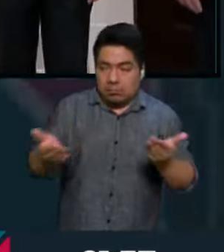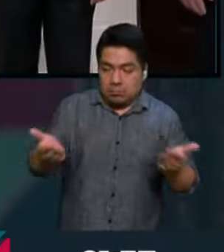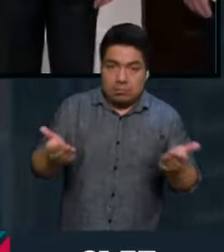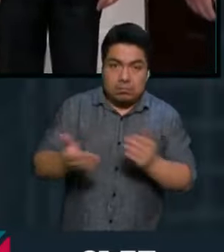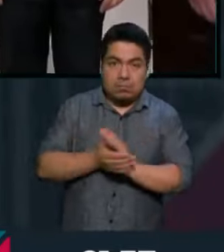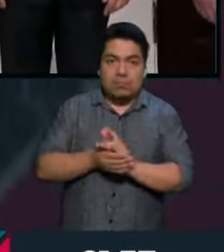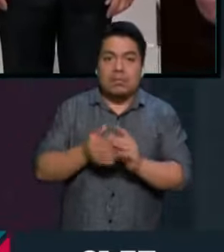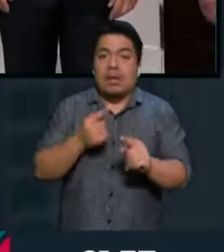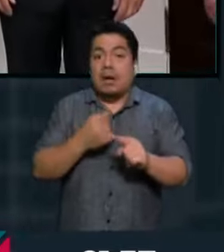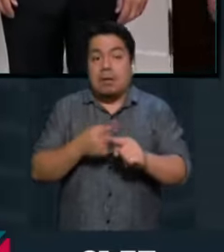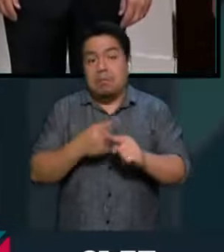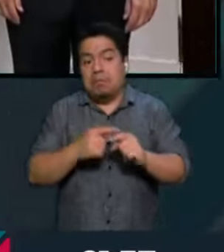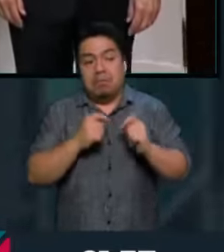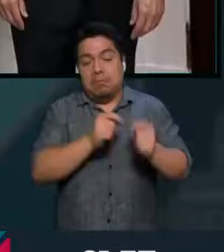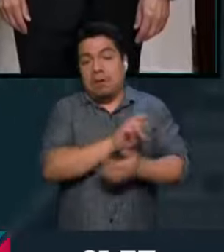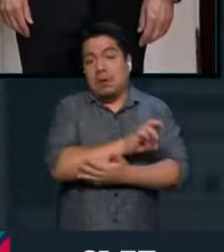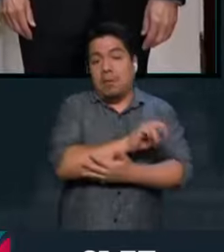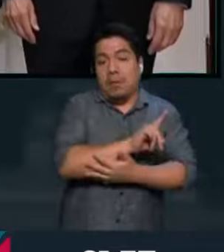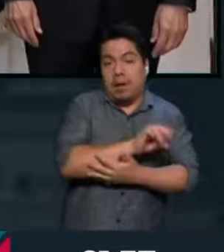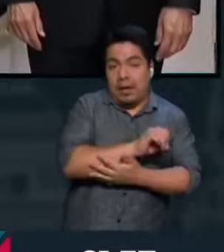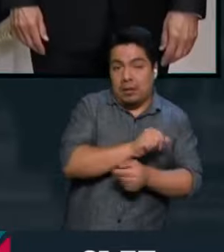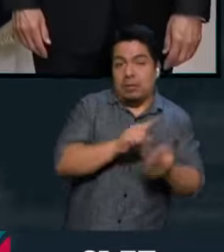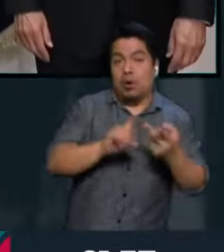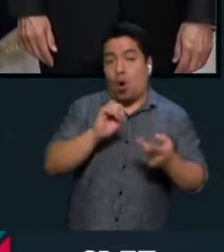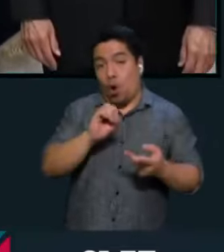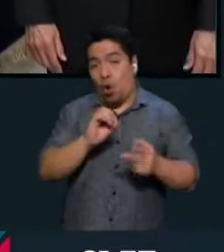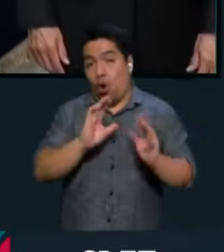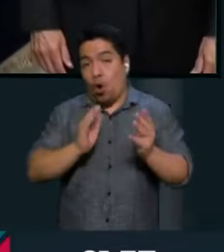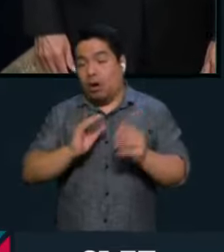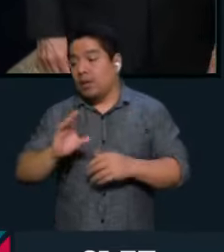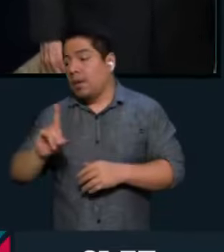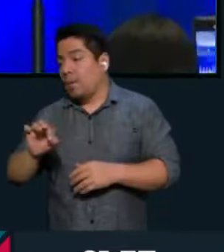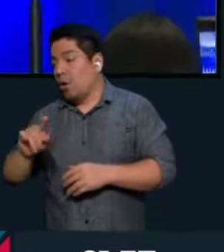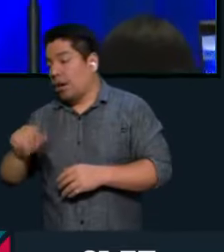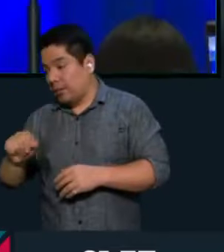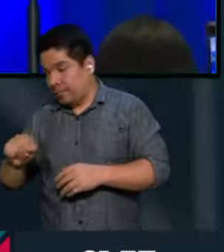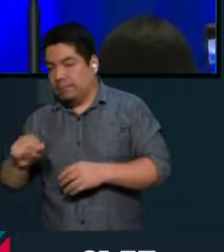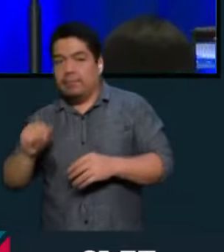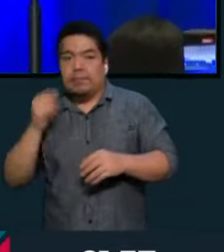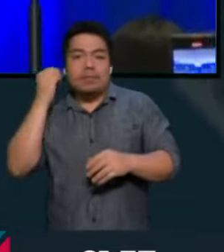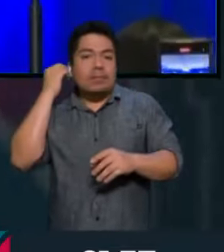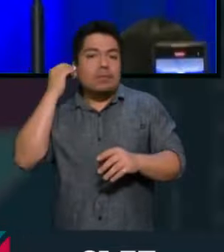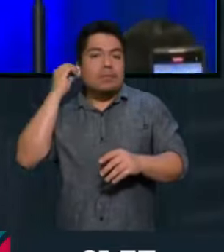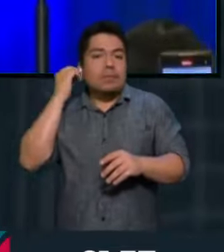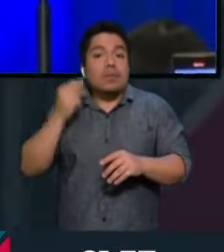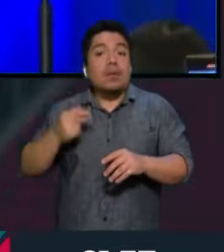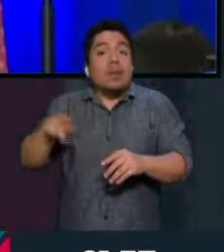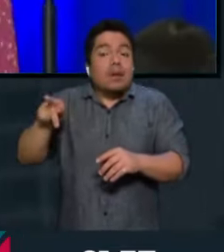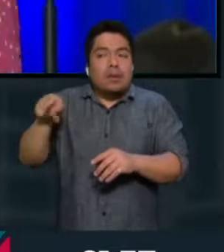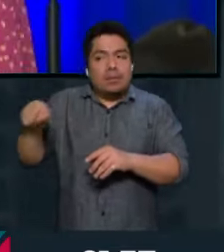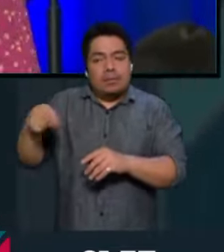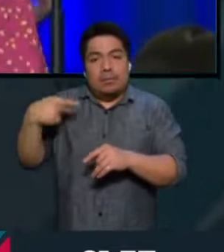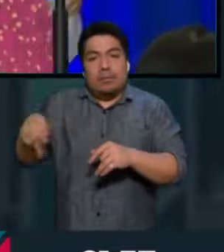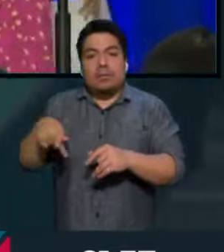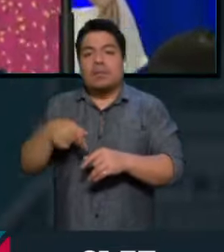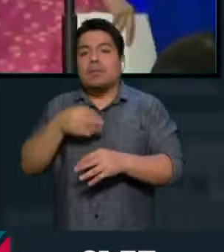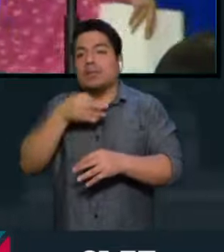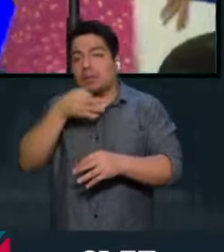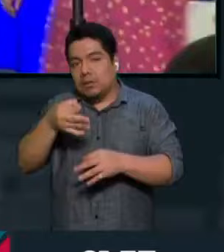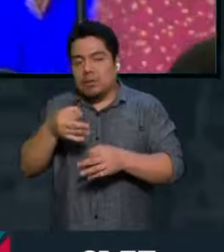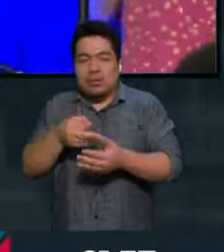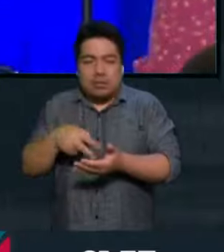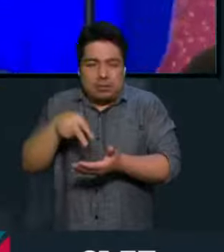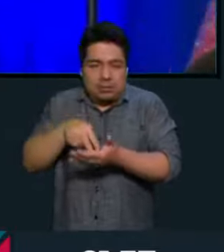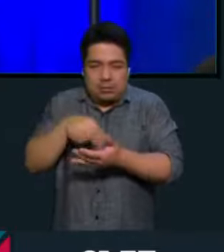aunque pongan a quien sea, republicanos o demócratas, pero sí va a perfilar un acento del discurso ya sin